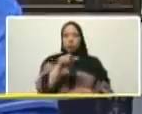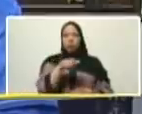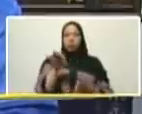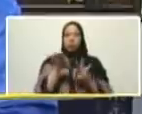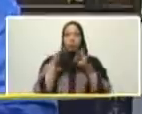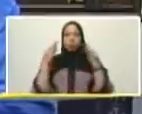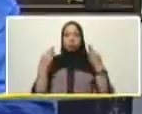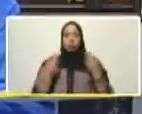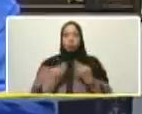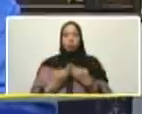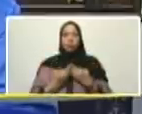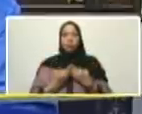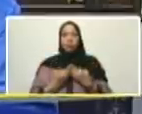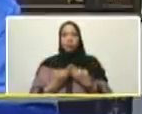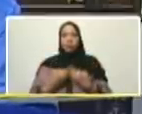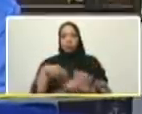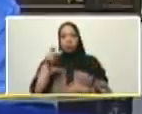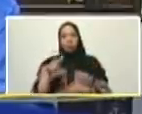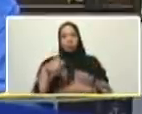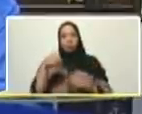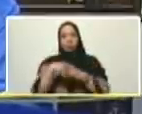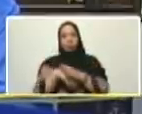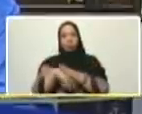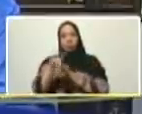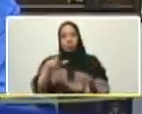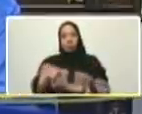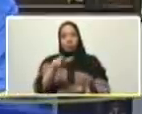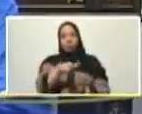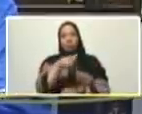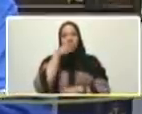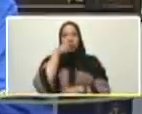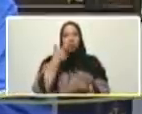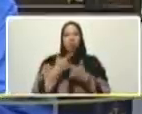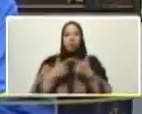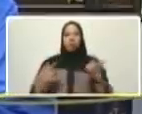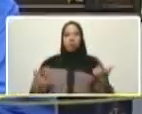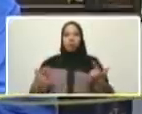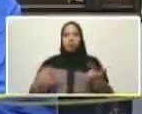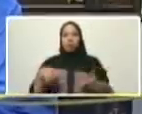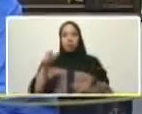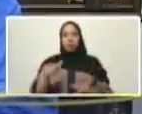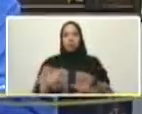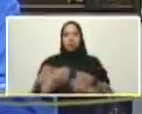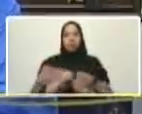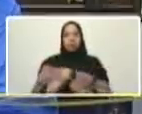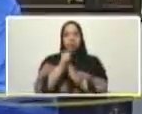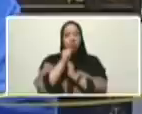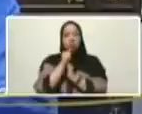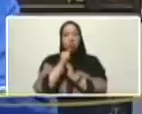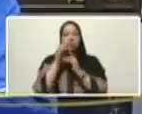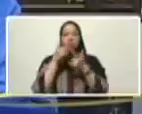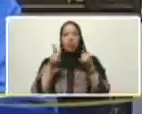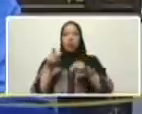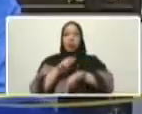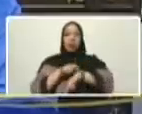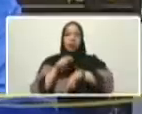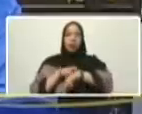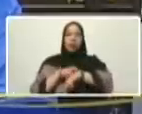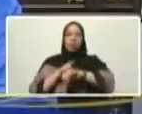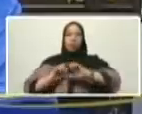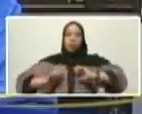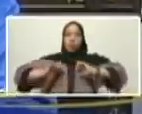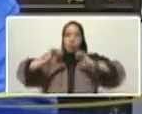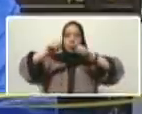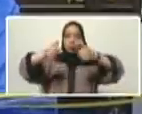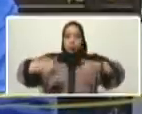del renacimiento del proyecto original de la idea original estamos en tiempos de renacimiento